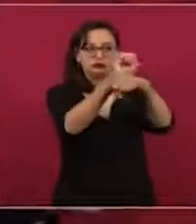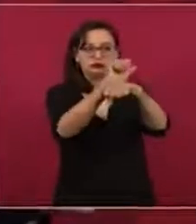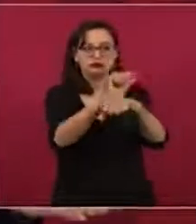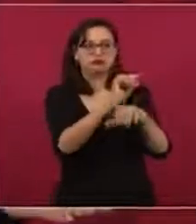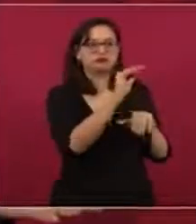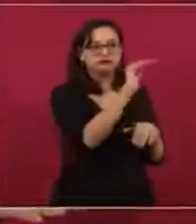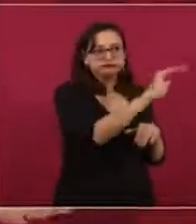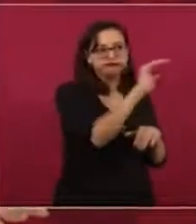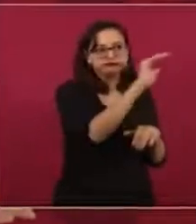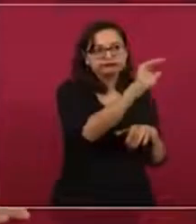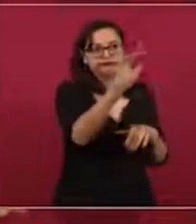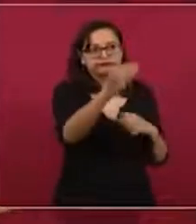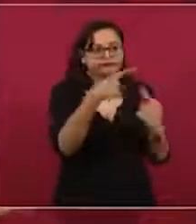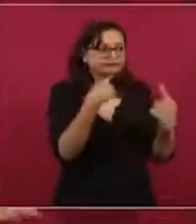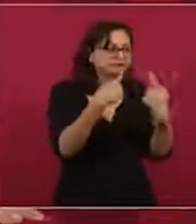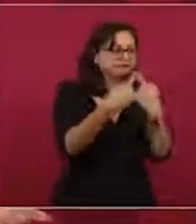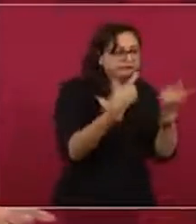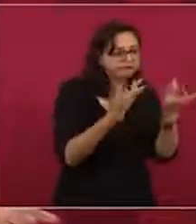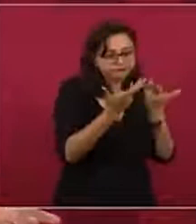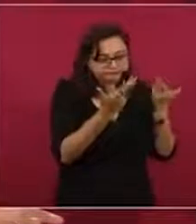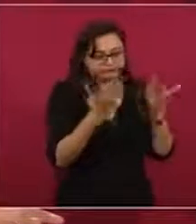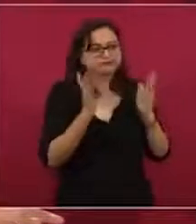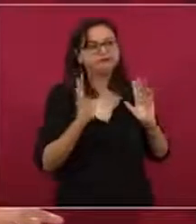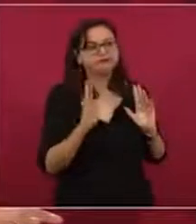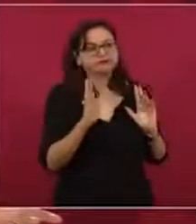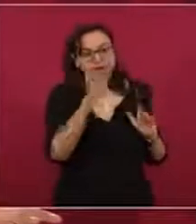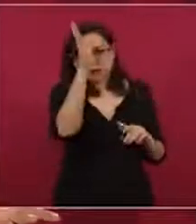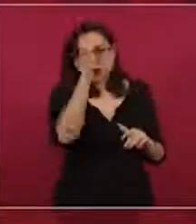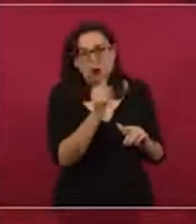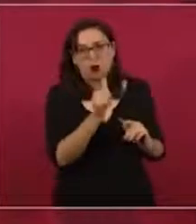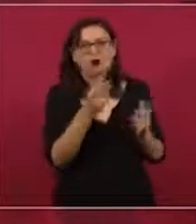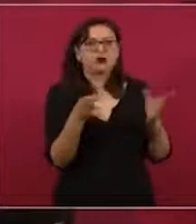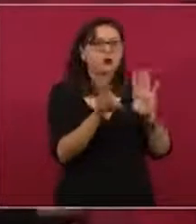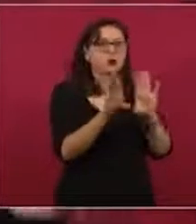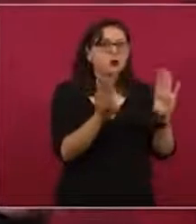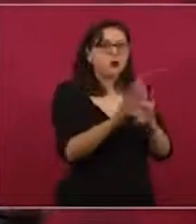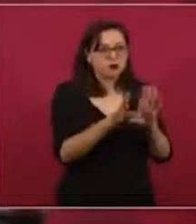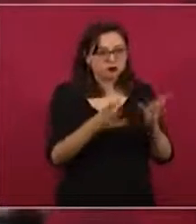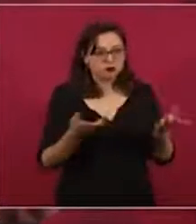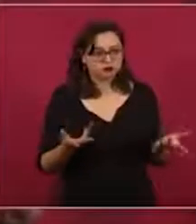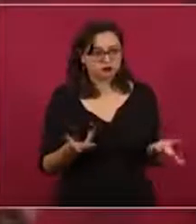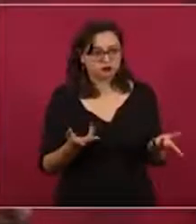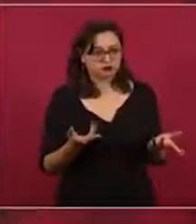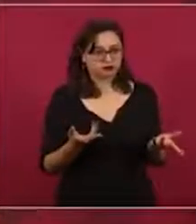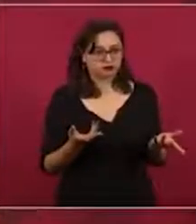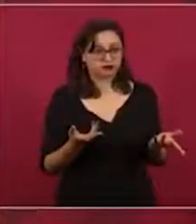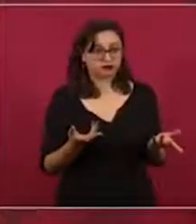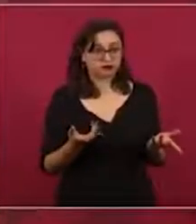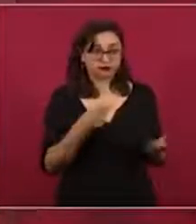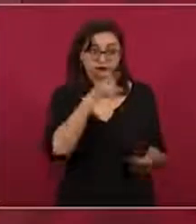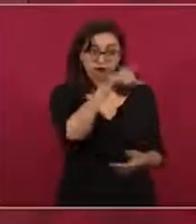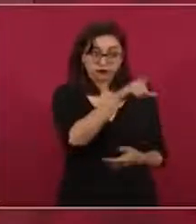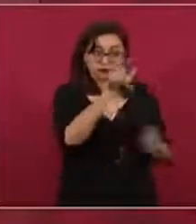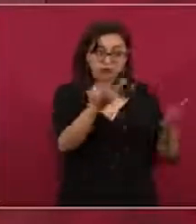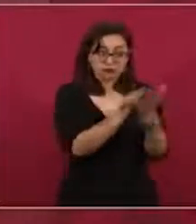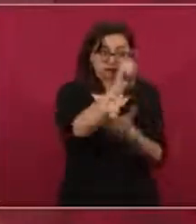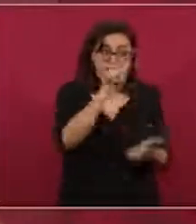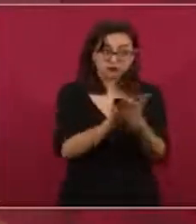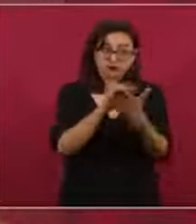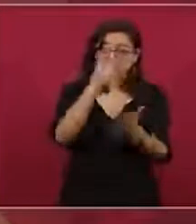a quedar, porque si violas la ley